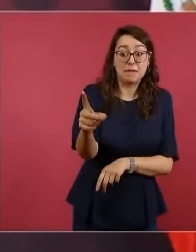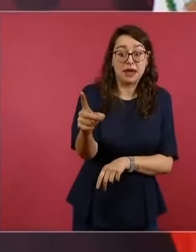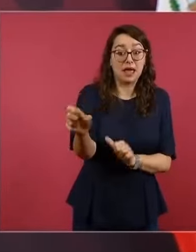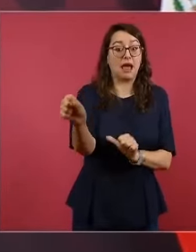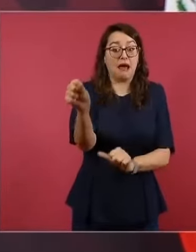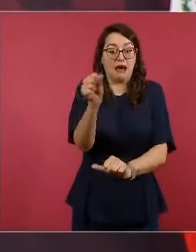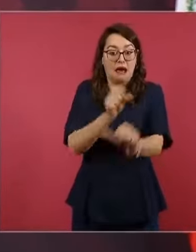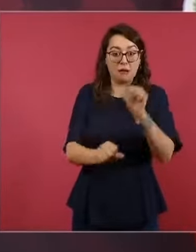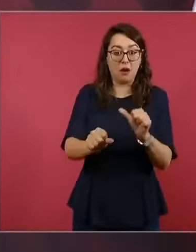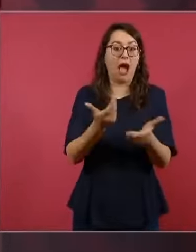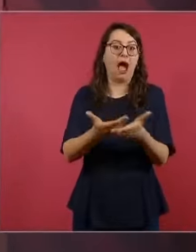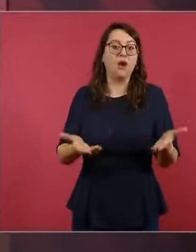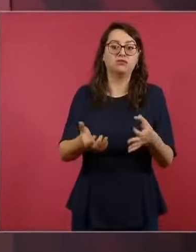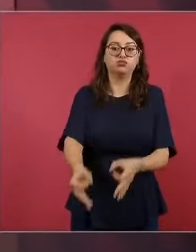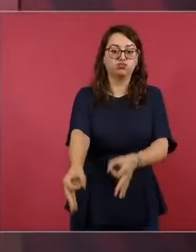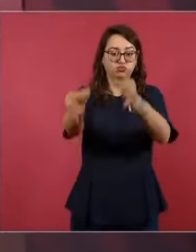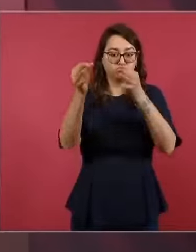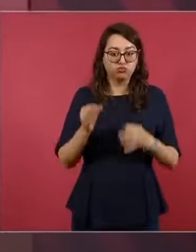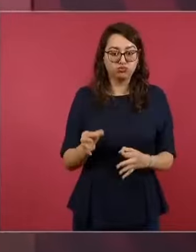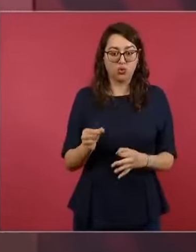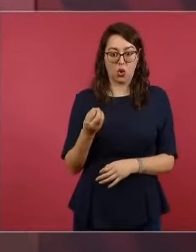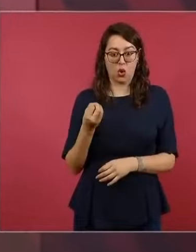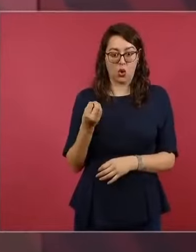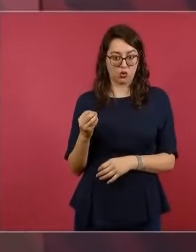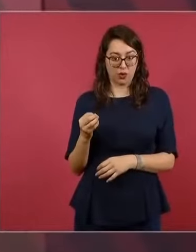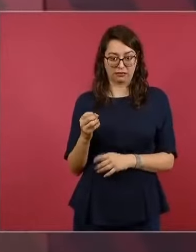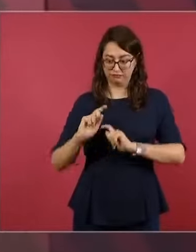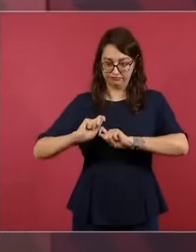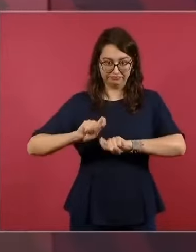entonces es nada más octubre y noviembre,